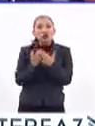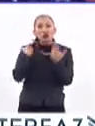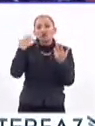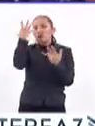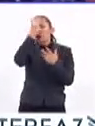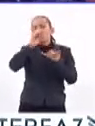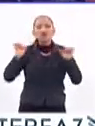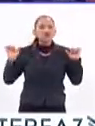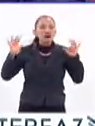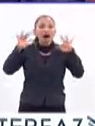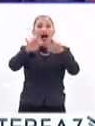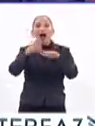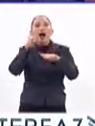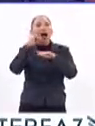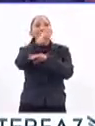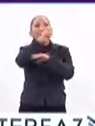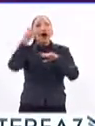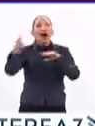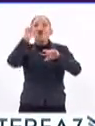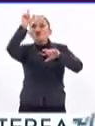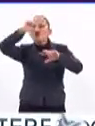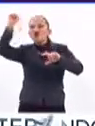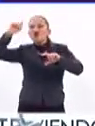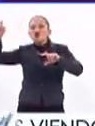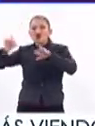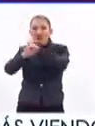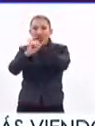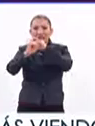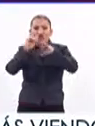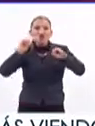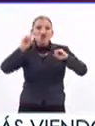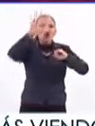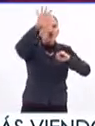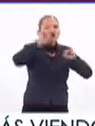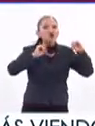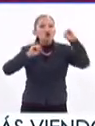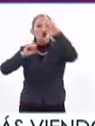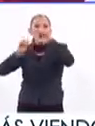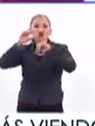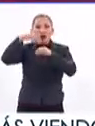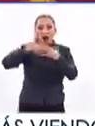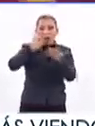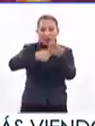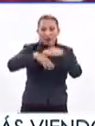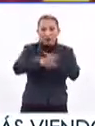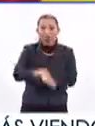un colorido espectáculo audiovisual de grafitis digitales proyectados sobre la pared interior.